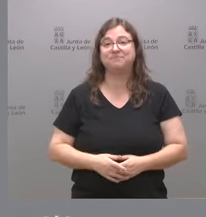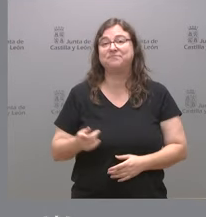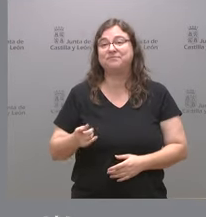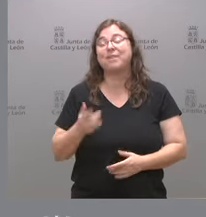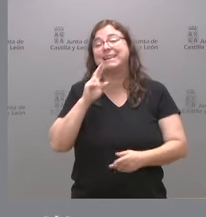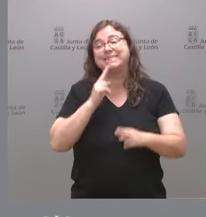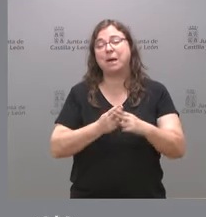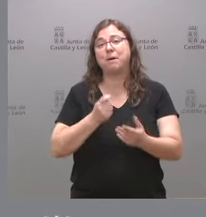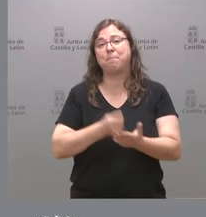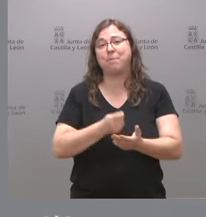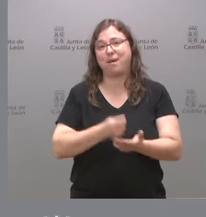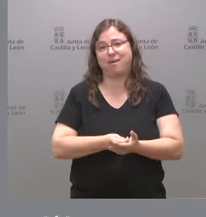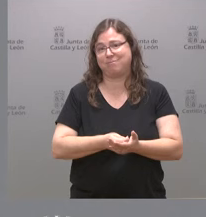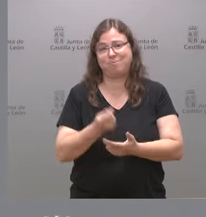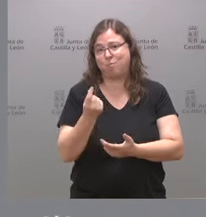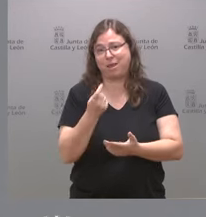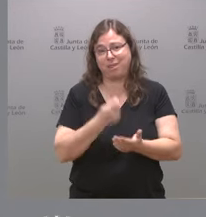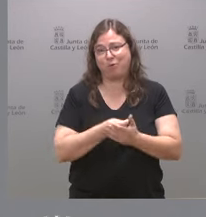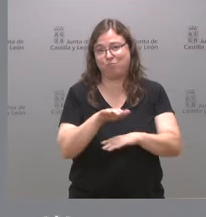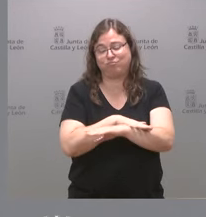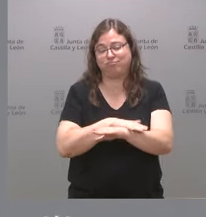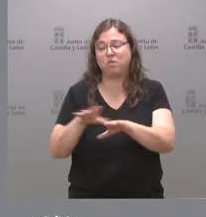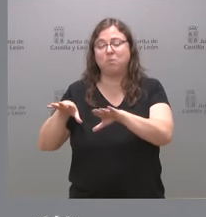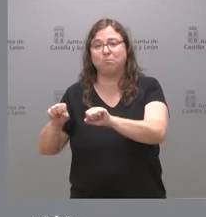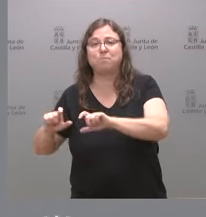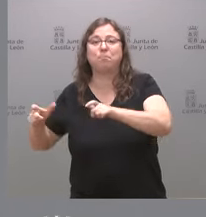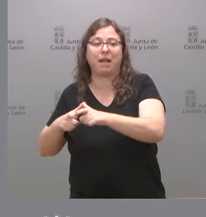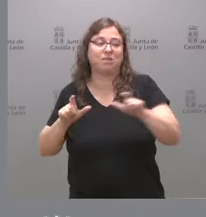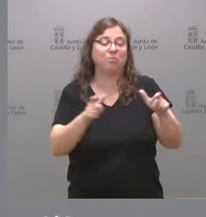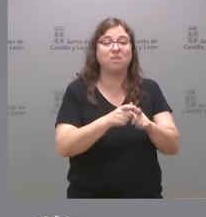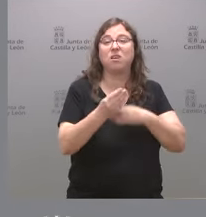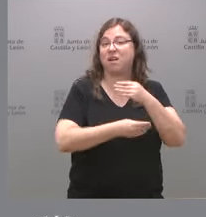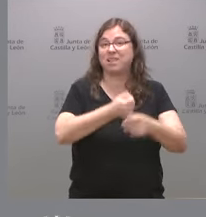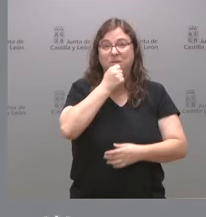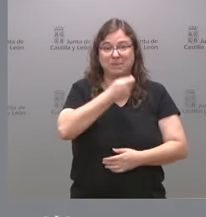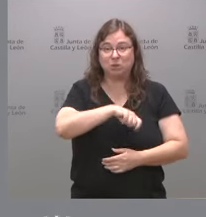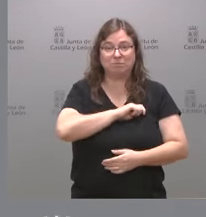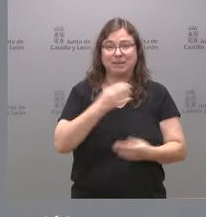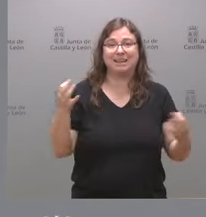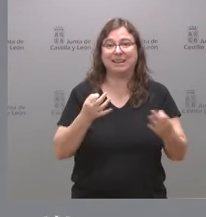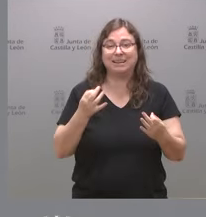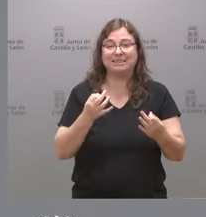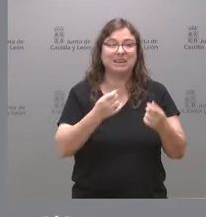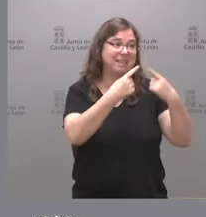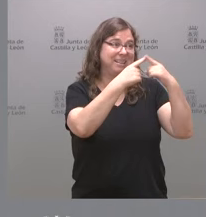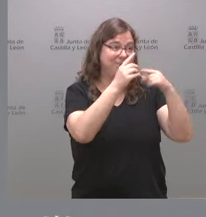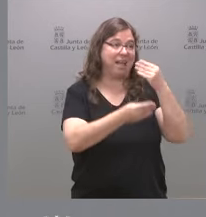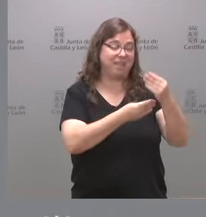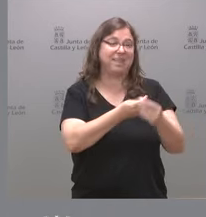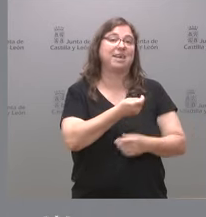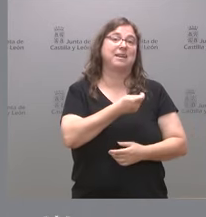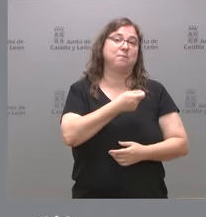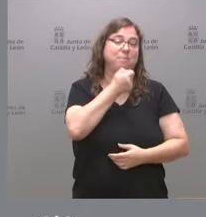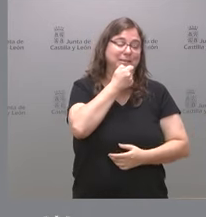pago de un precio político por ese pacto lo que está haciendo el PSOE en España no es muy distinto de lo que está haciendo el